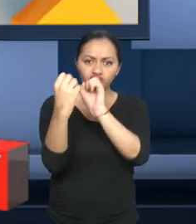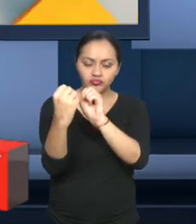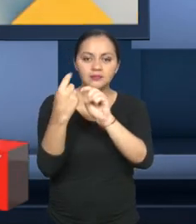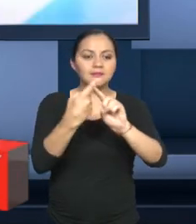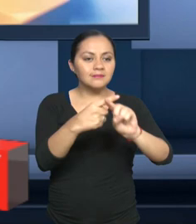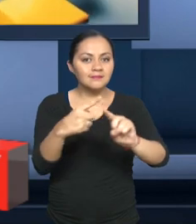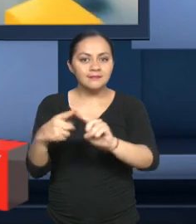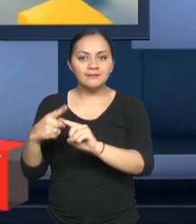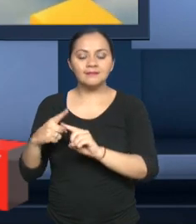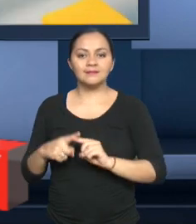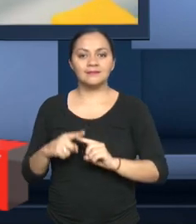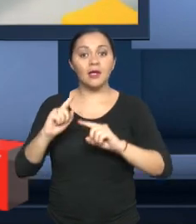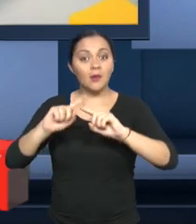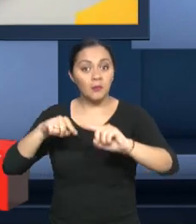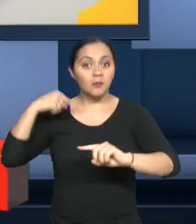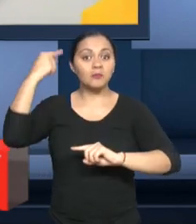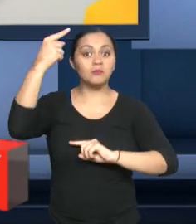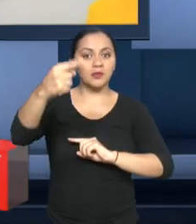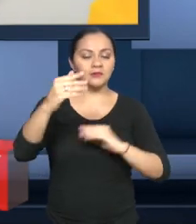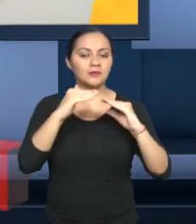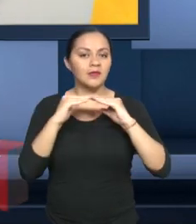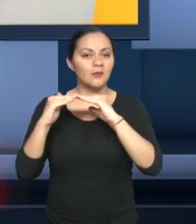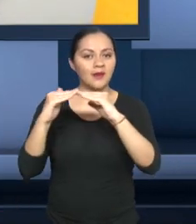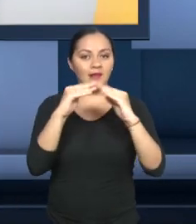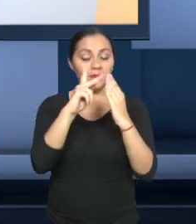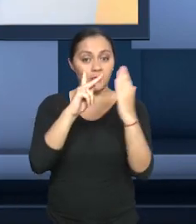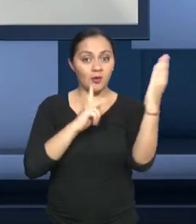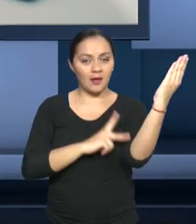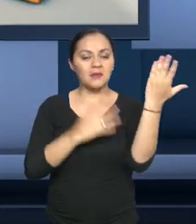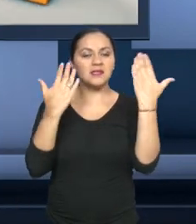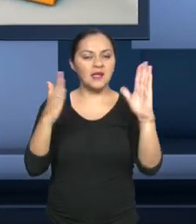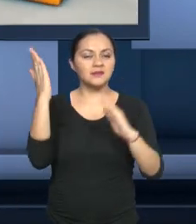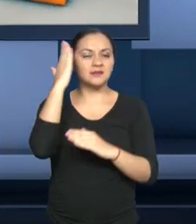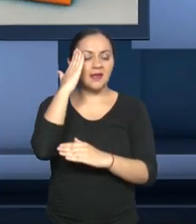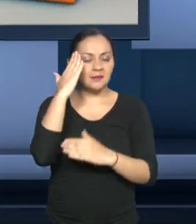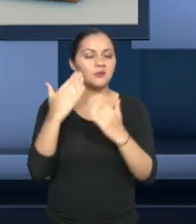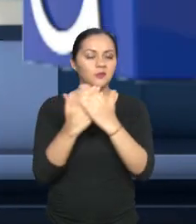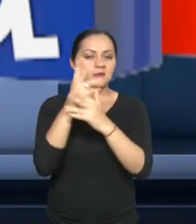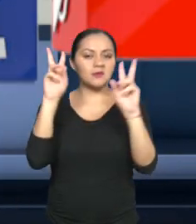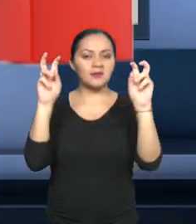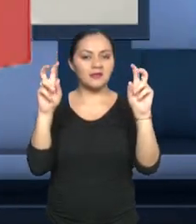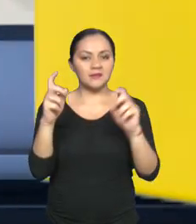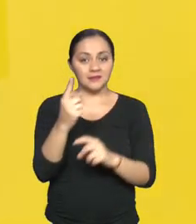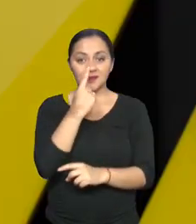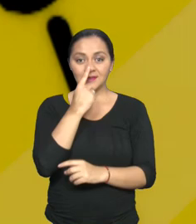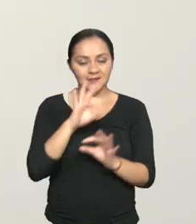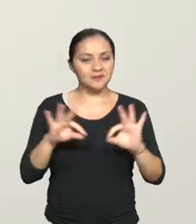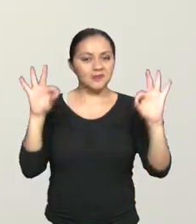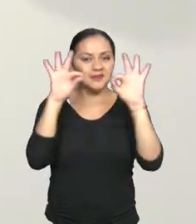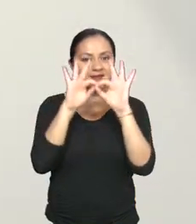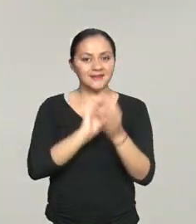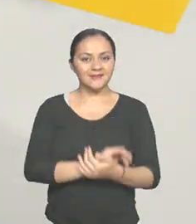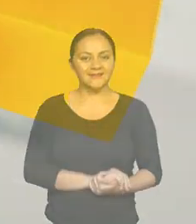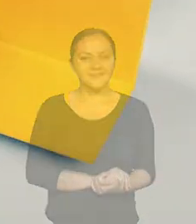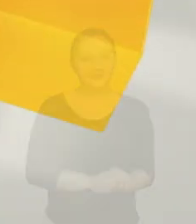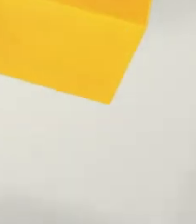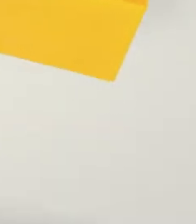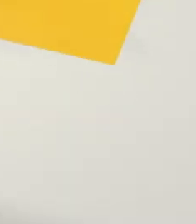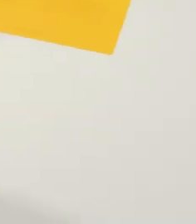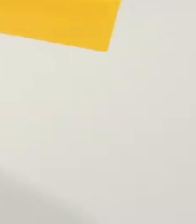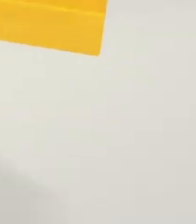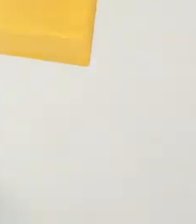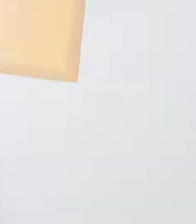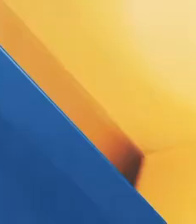no se pierdan la próxima entrega de Construyendo Igualdad donde conoceremos nuevas temáticas de su interés no pierdan